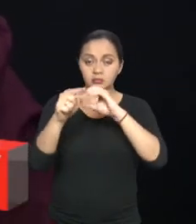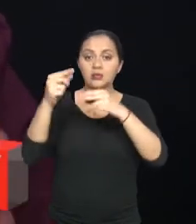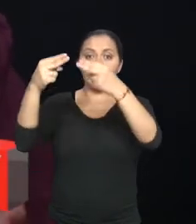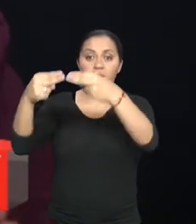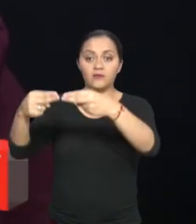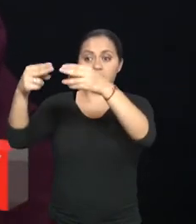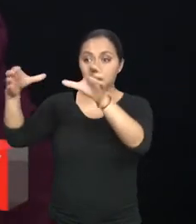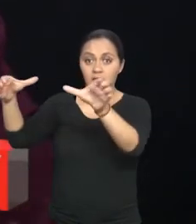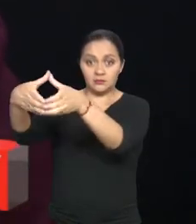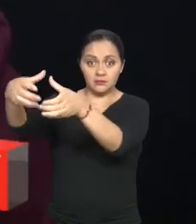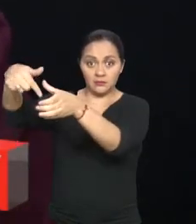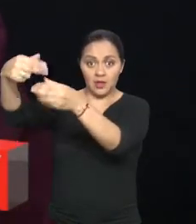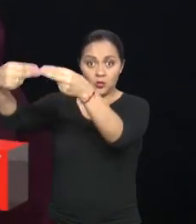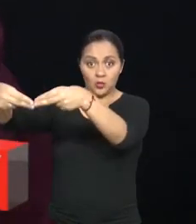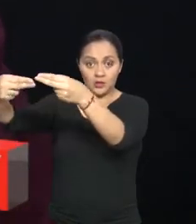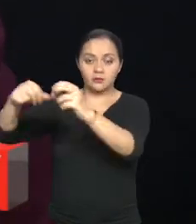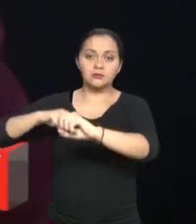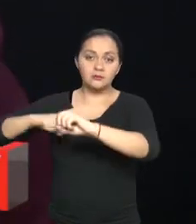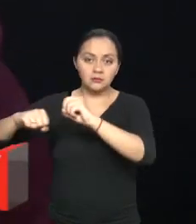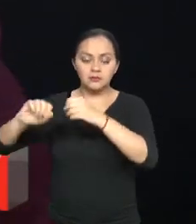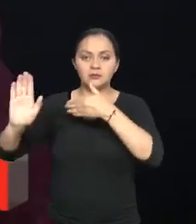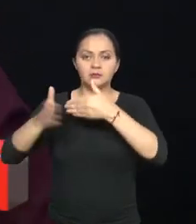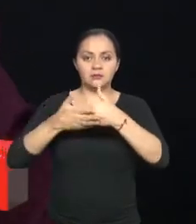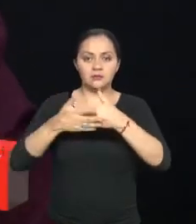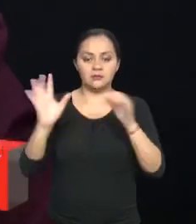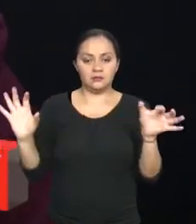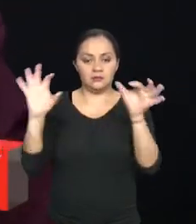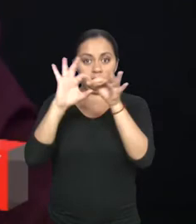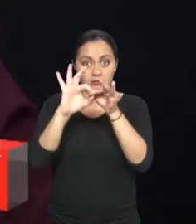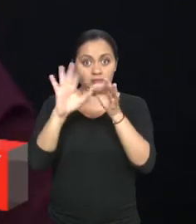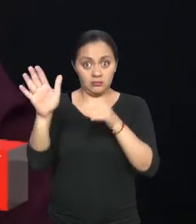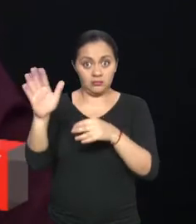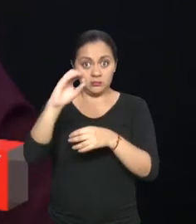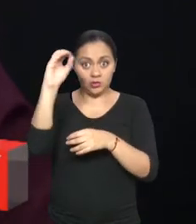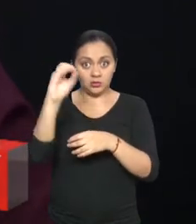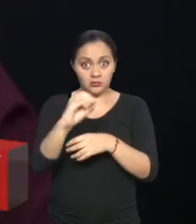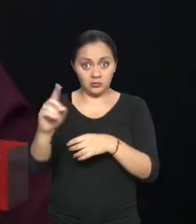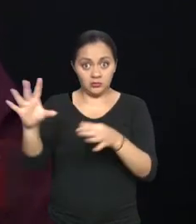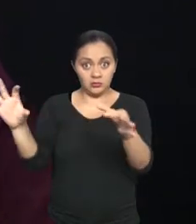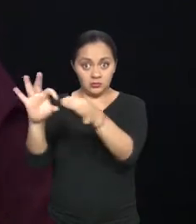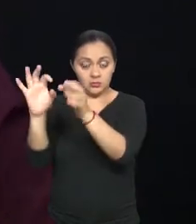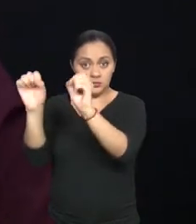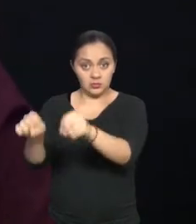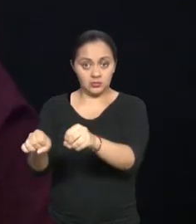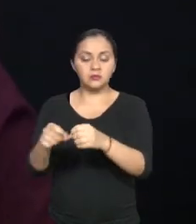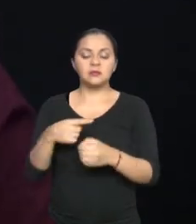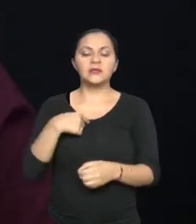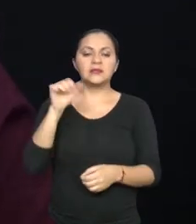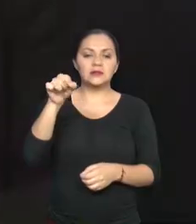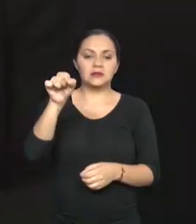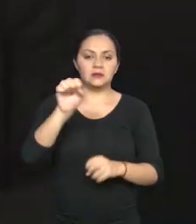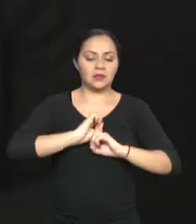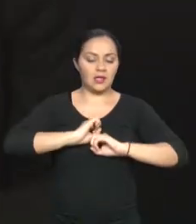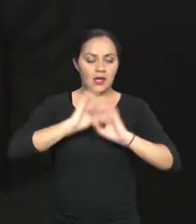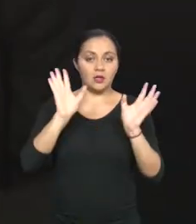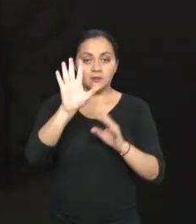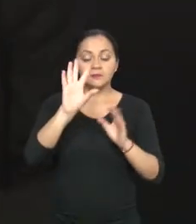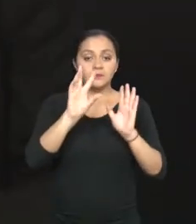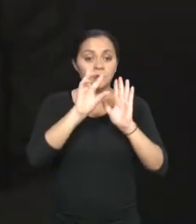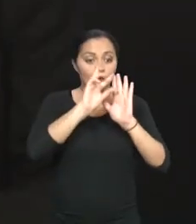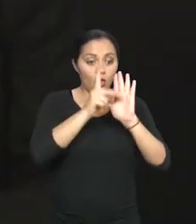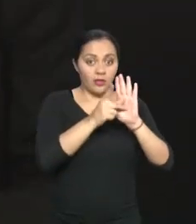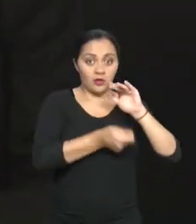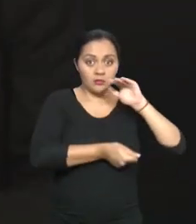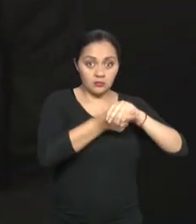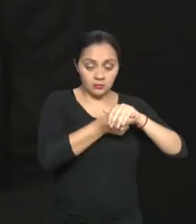directamente haga la gestión correspondiente con el porcentaje de exoneración que tendría en este caso? Efectivamente, sí, el código liberatorio sería